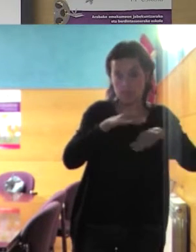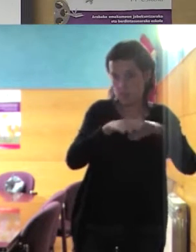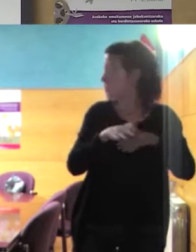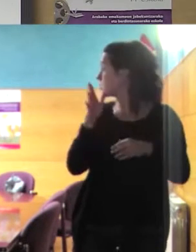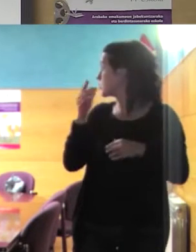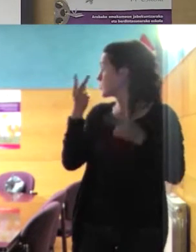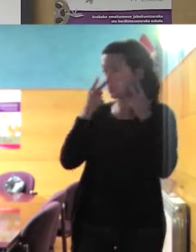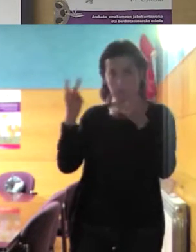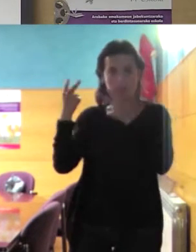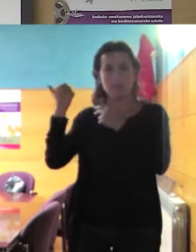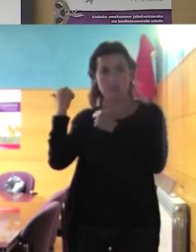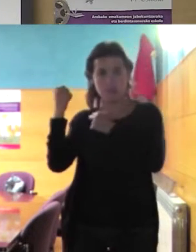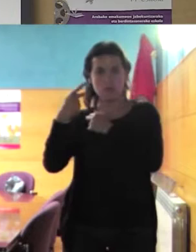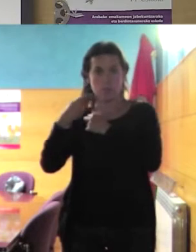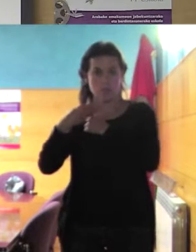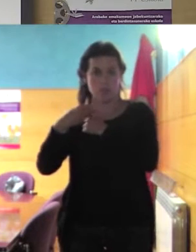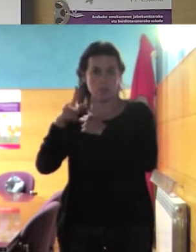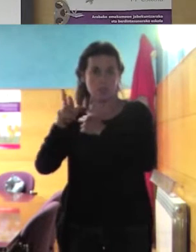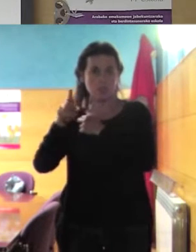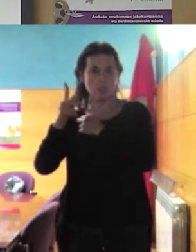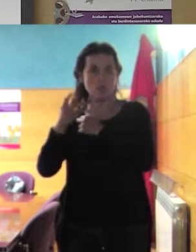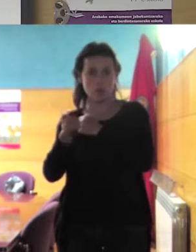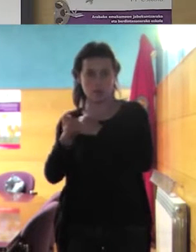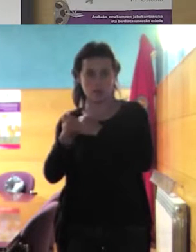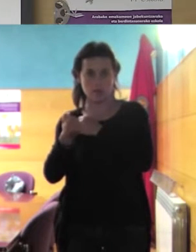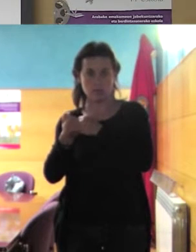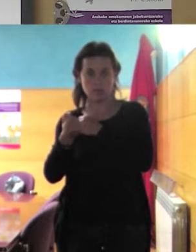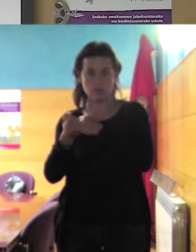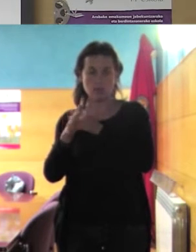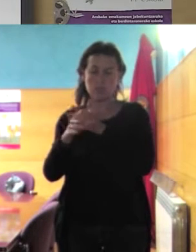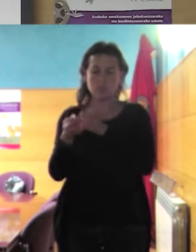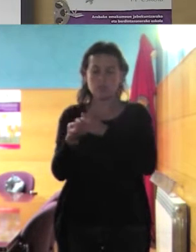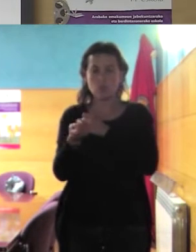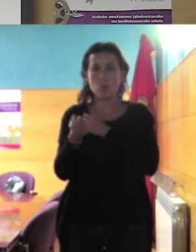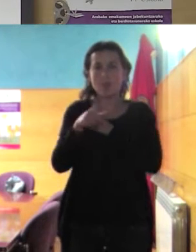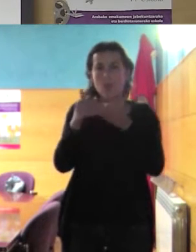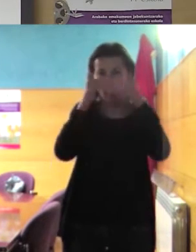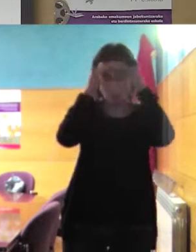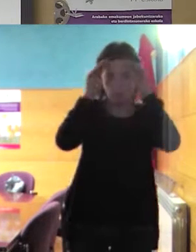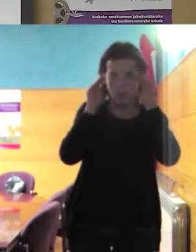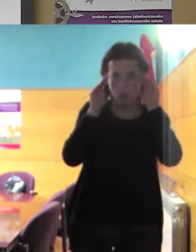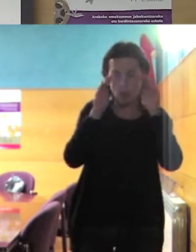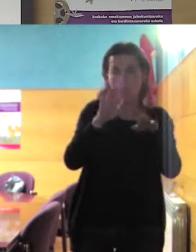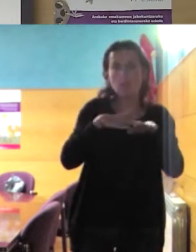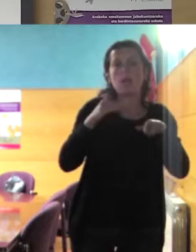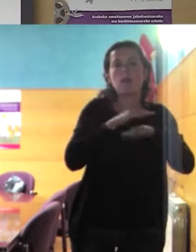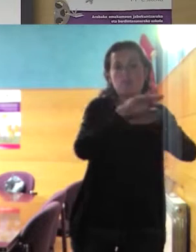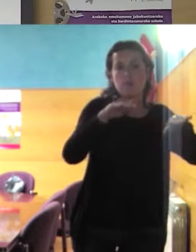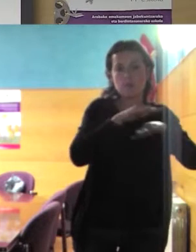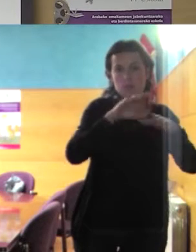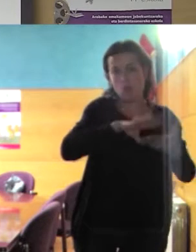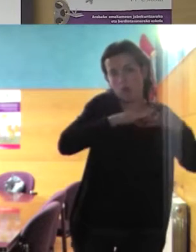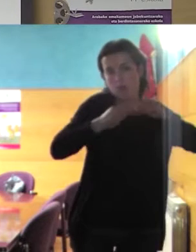esto no es el equivalente del Burka sería el equivalente del pañuelo o del hijab sería el equivalente esto que